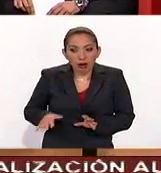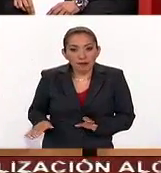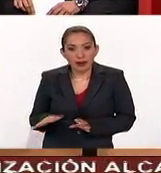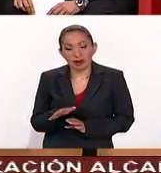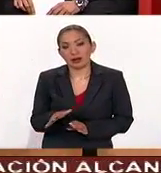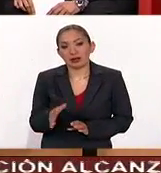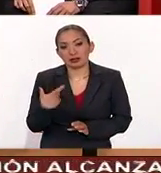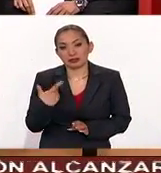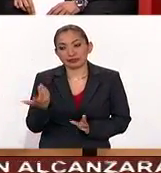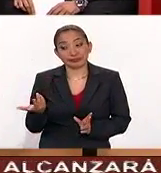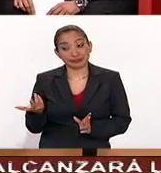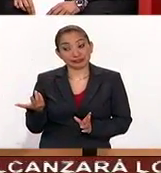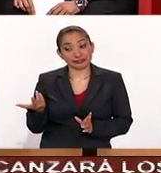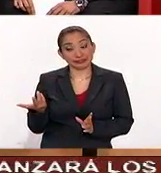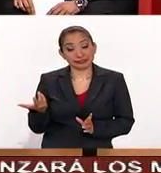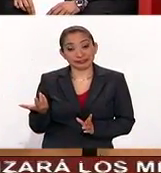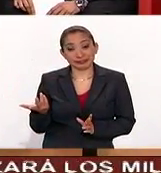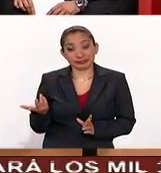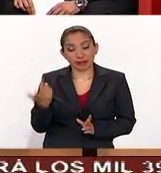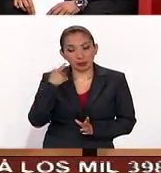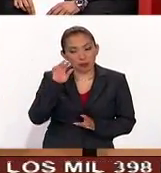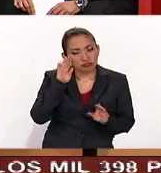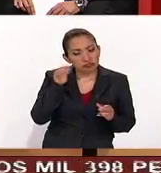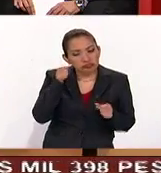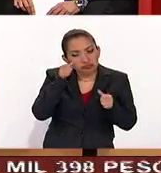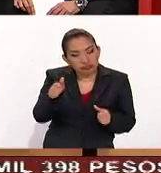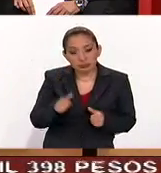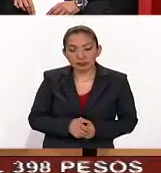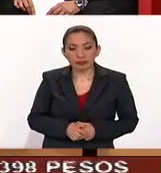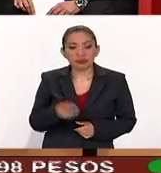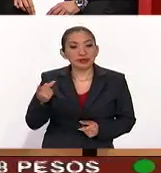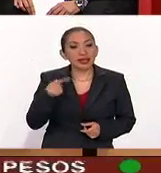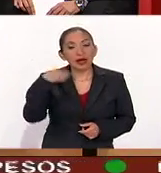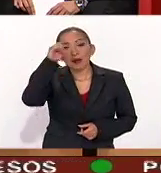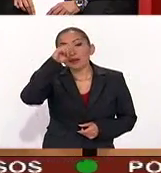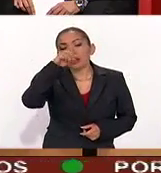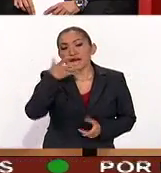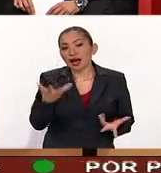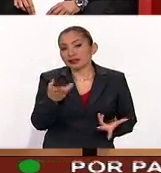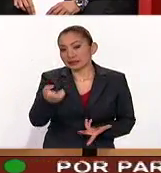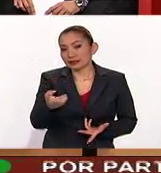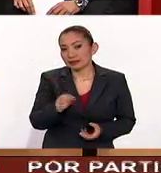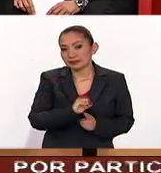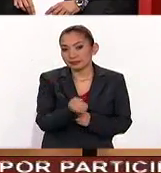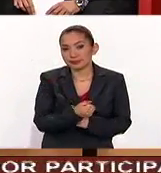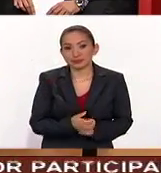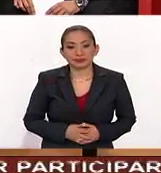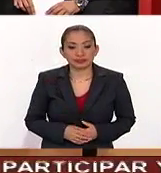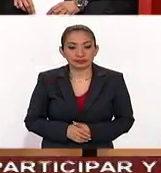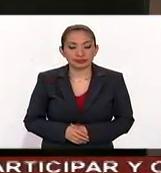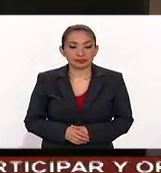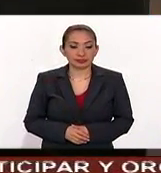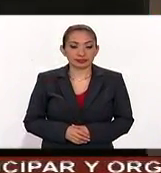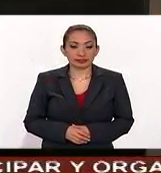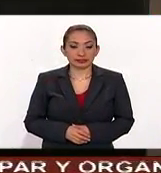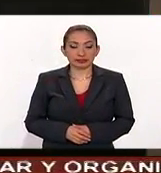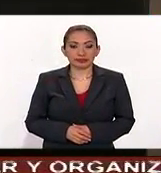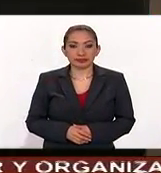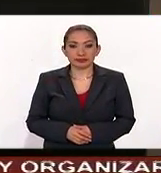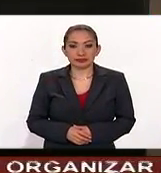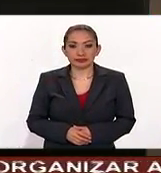con el ojo el ojo puesto ¿no? Así es. ¿Qué comentario nos harías Pedro de esta situación? Bueno yo creo que